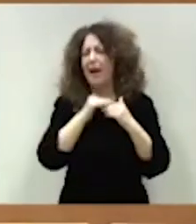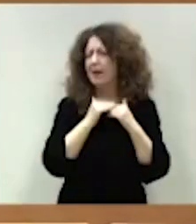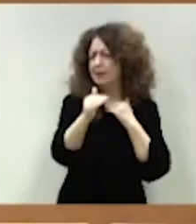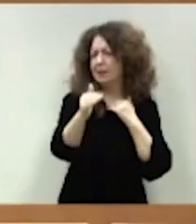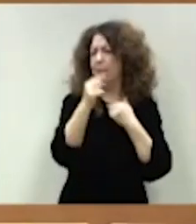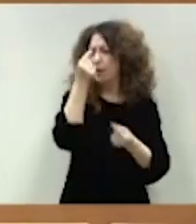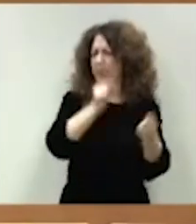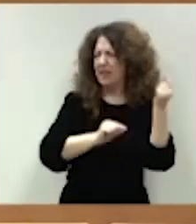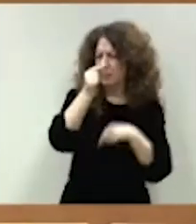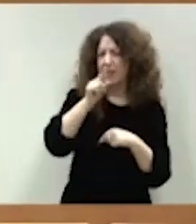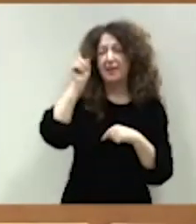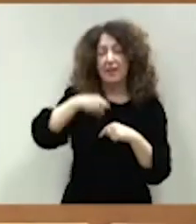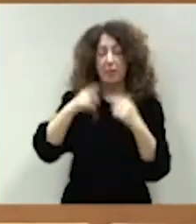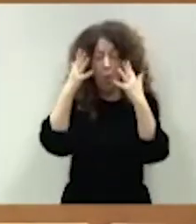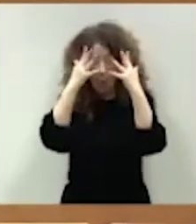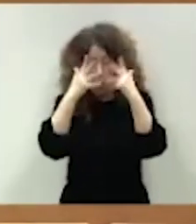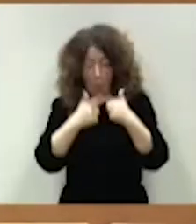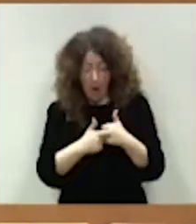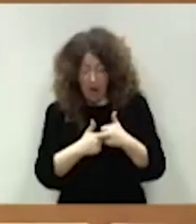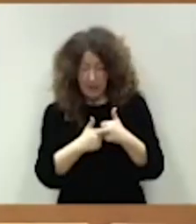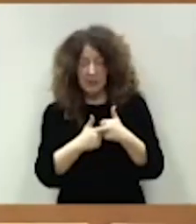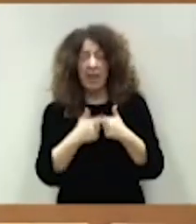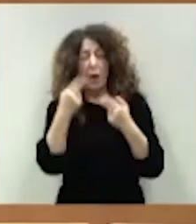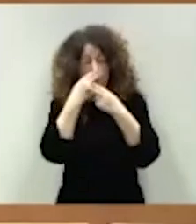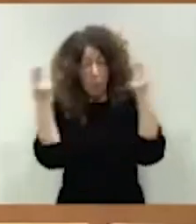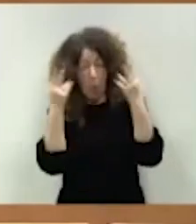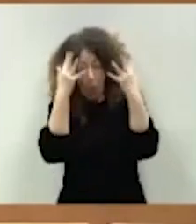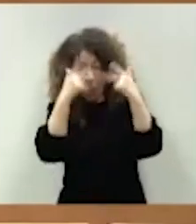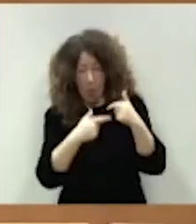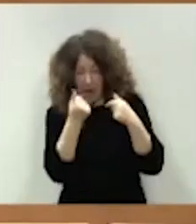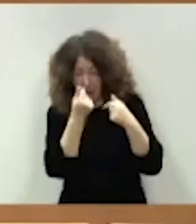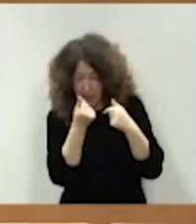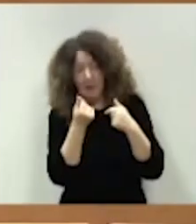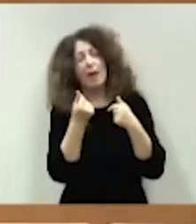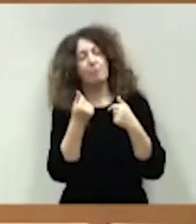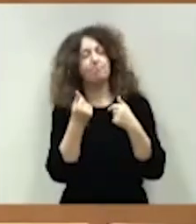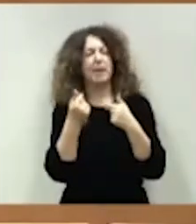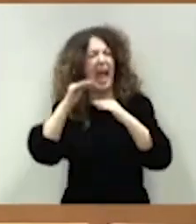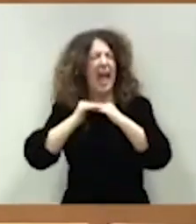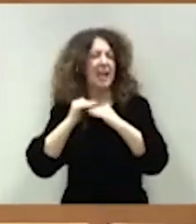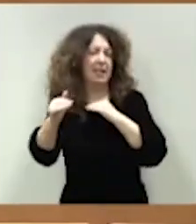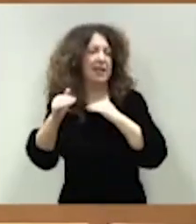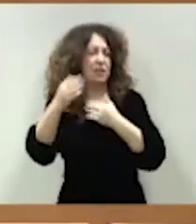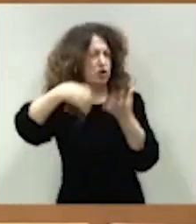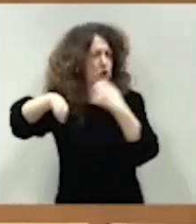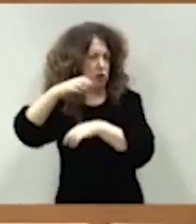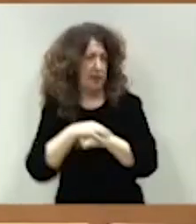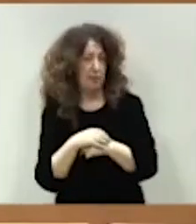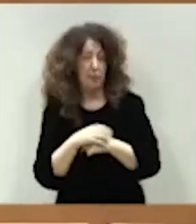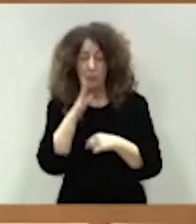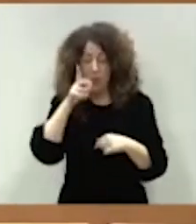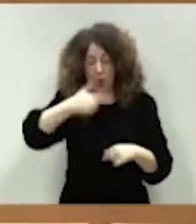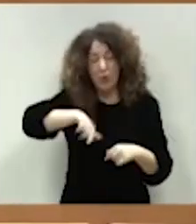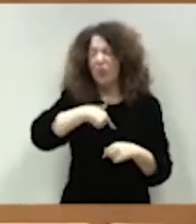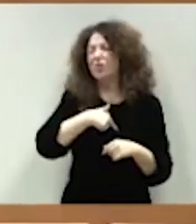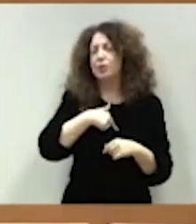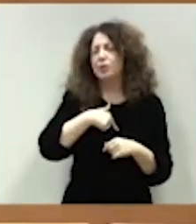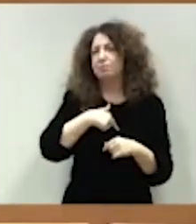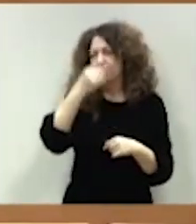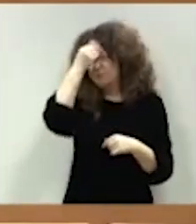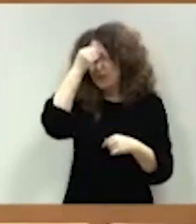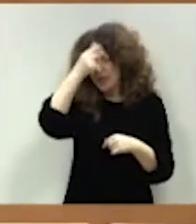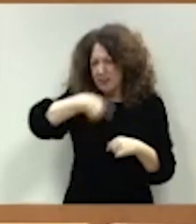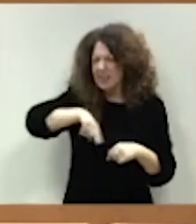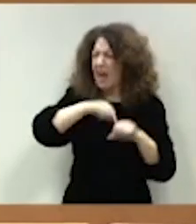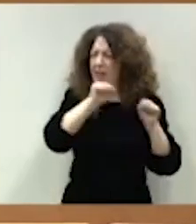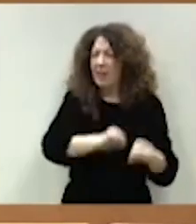sostenibilidad de las cuentas públicas. Porque siempre hemos defendido que la mejor manera de preservar el estado del bienestar y